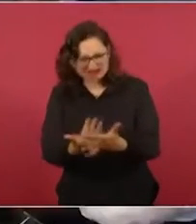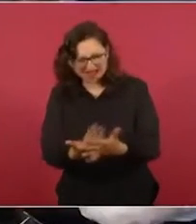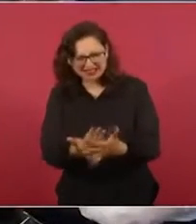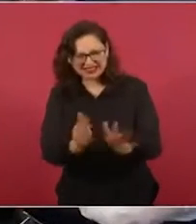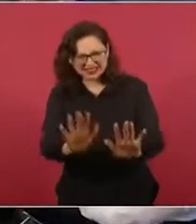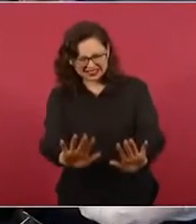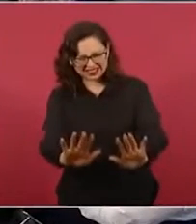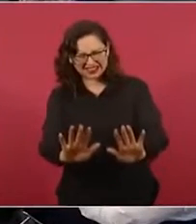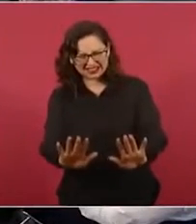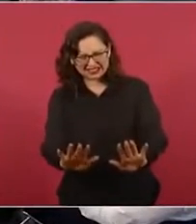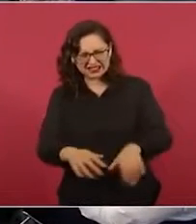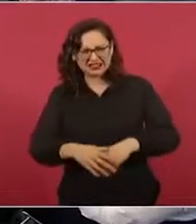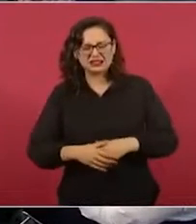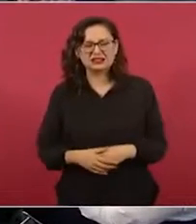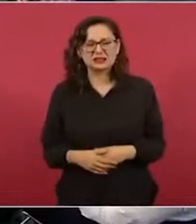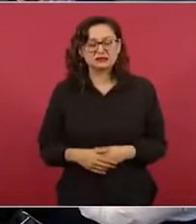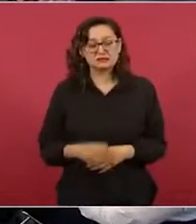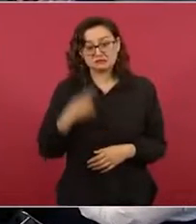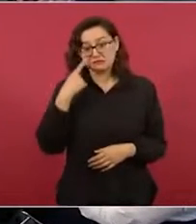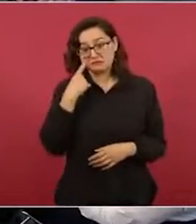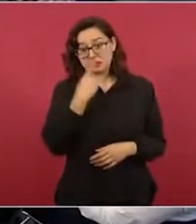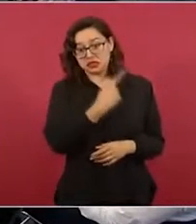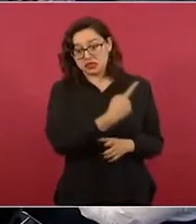Mire, el Reformo,